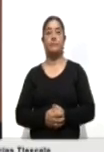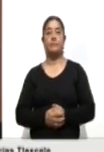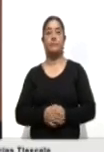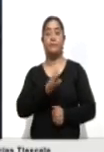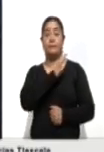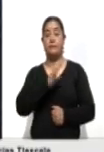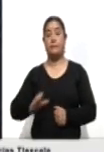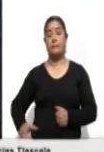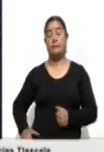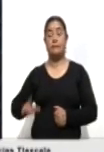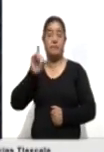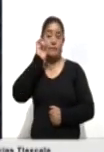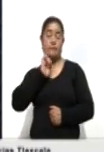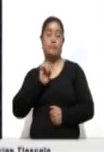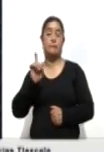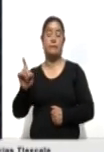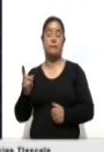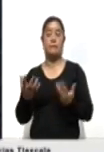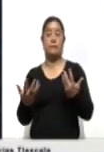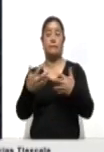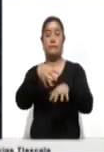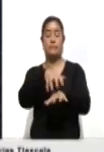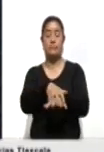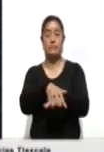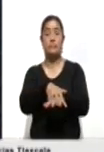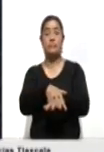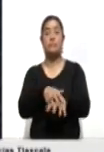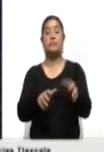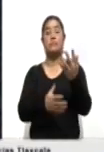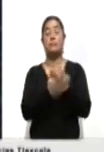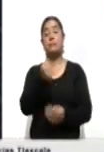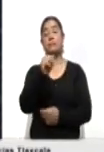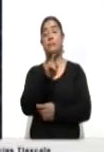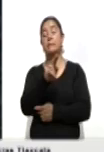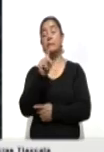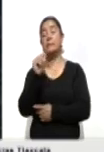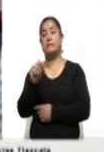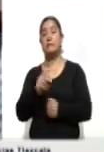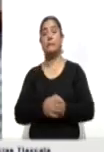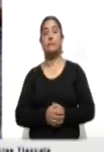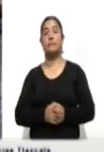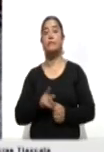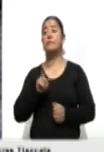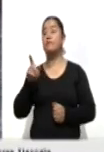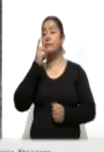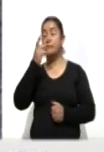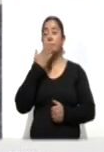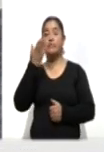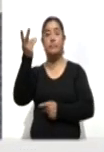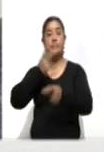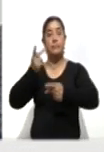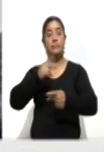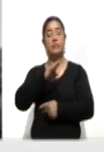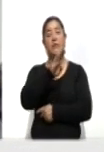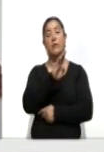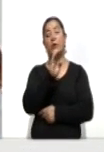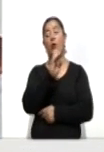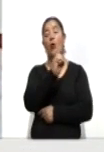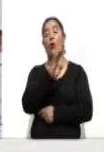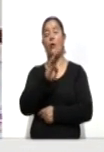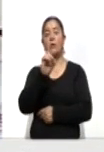de la Coalición Unidos por Tlaxcala, Anabel Ábalos en Pualteca, dio la bienvenida a los liderazgos Obdulio Magdaleno Sánchez,